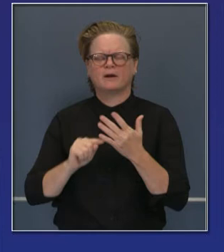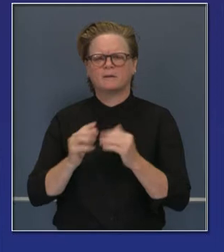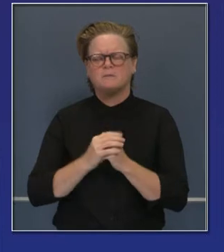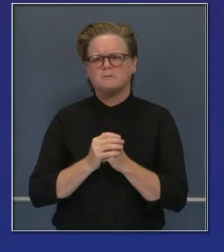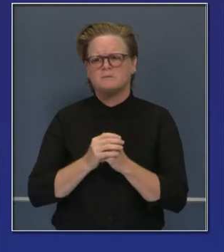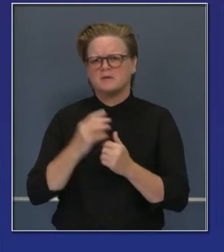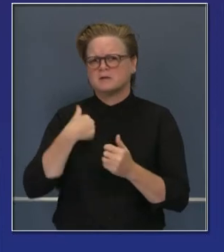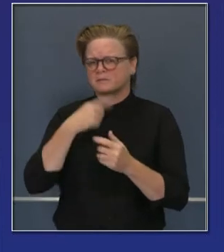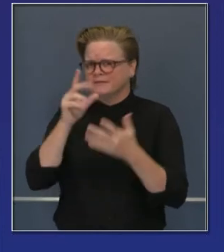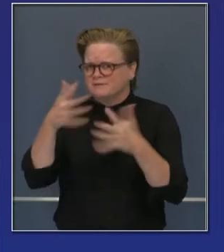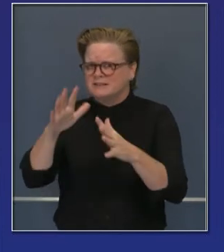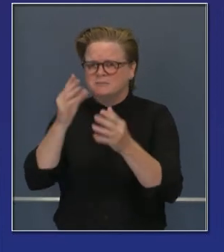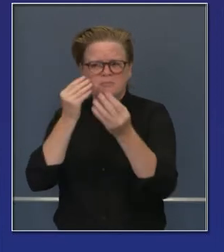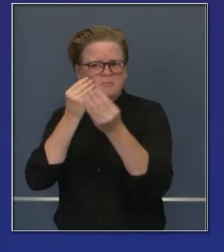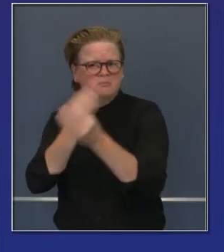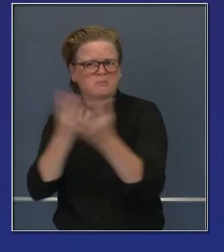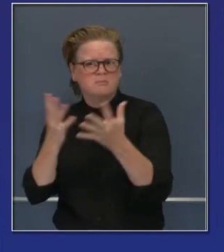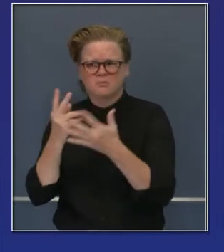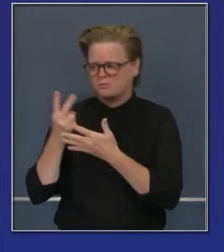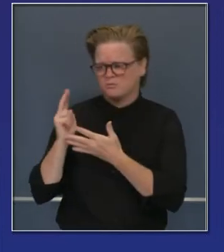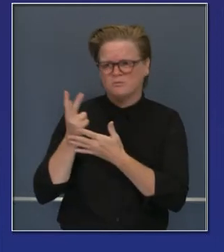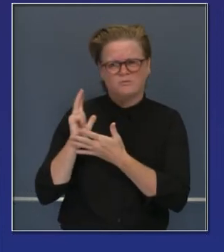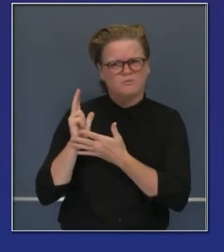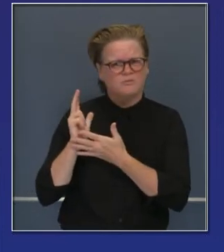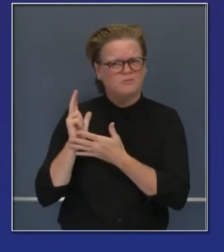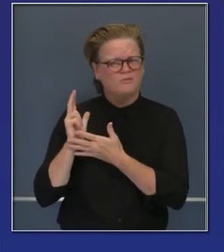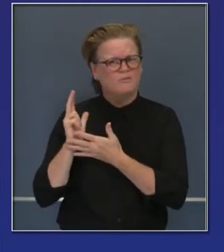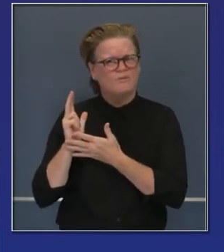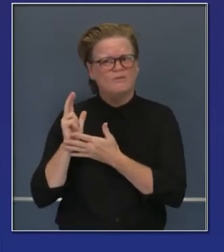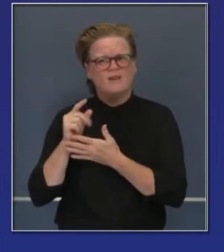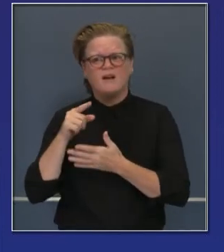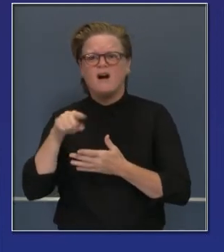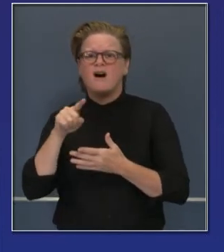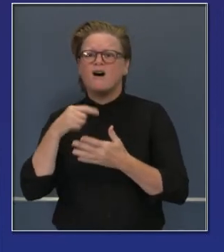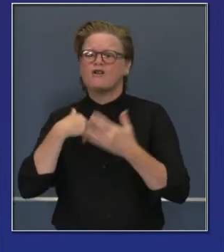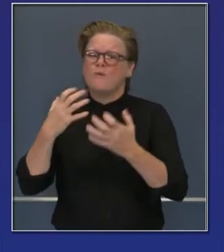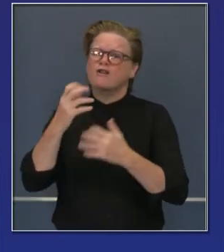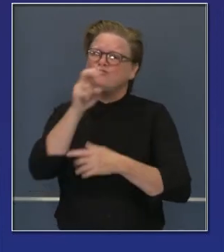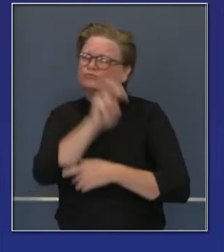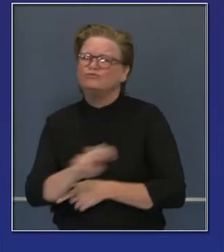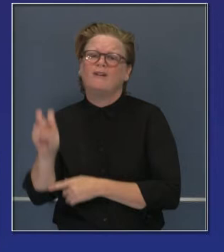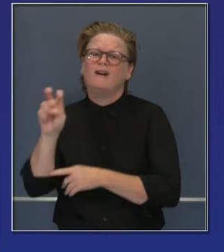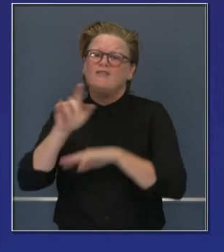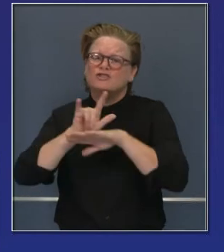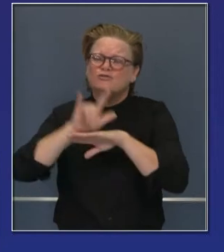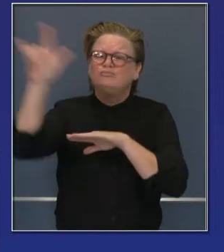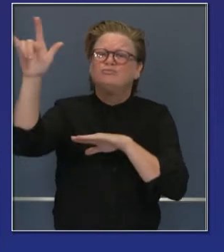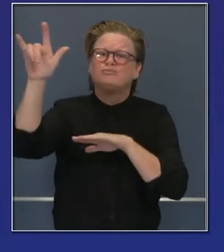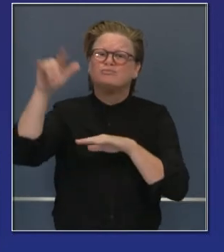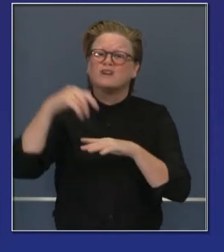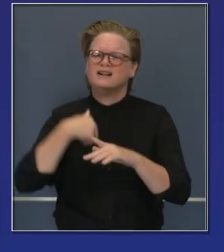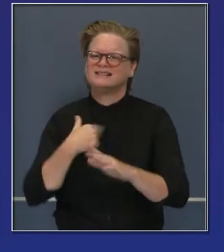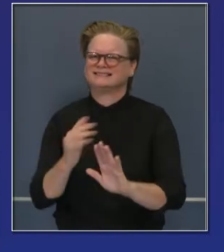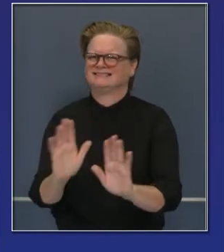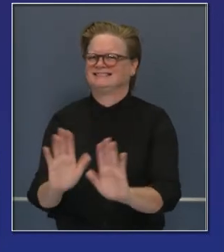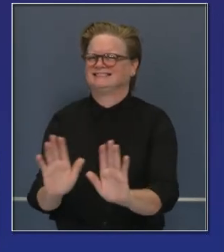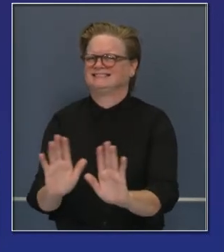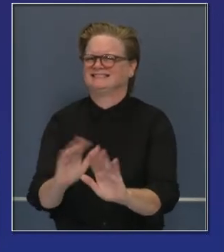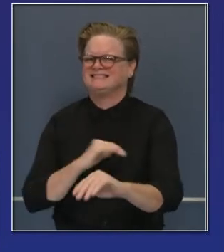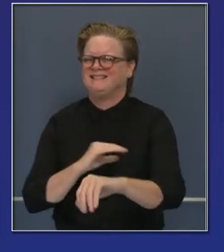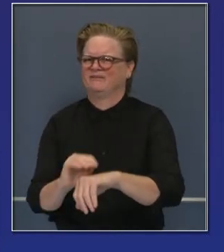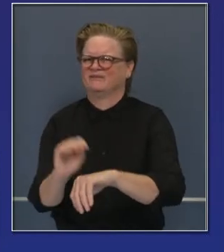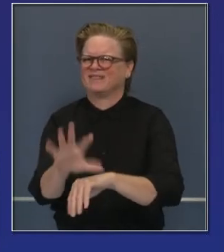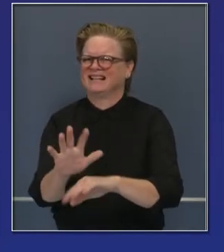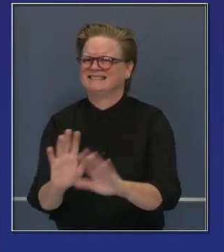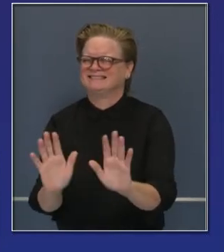viajes, el peligro de viajes, es algo esencial, importante que tenemos que difundir. Y no es un mandato, no es una orden,